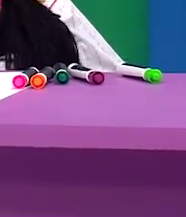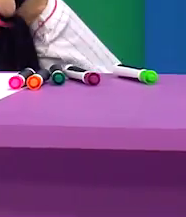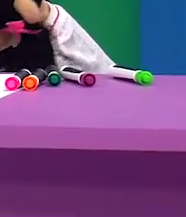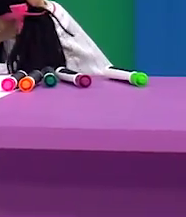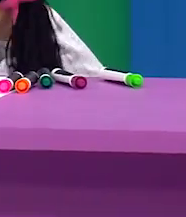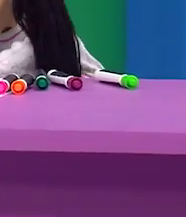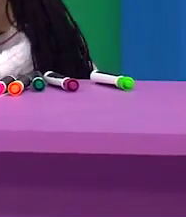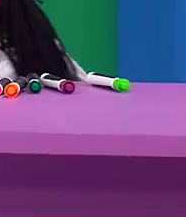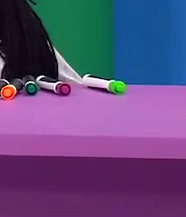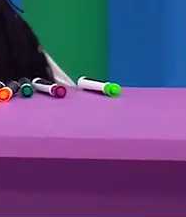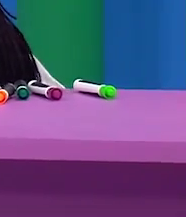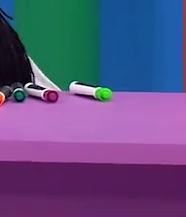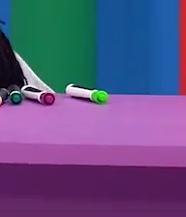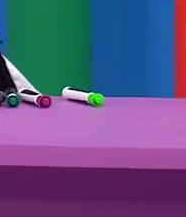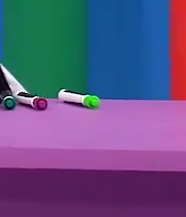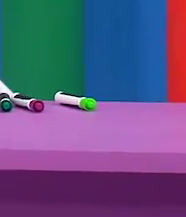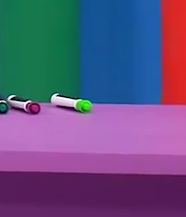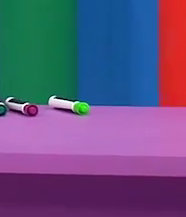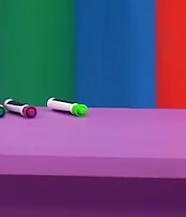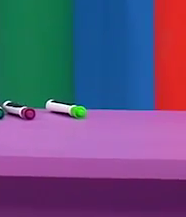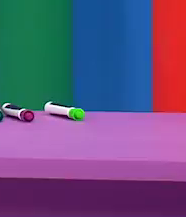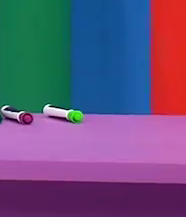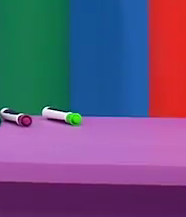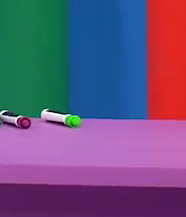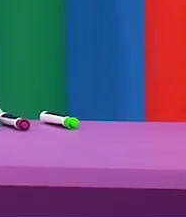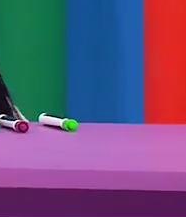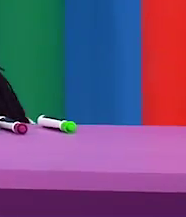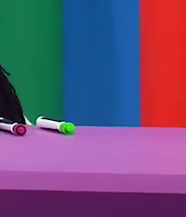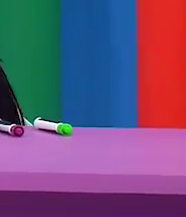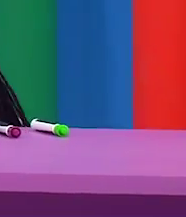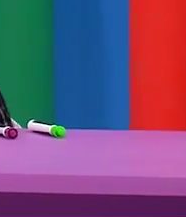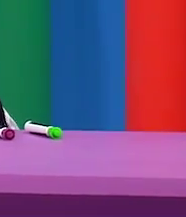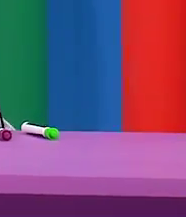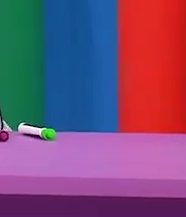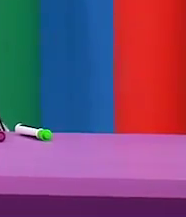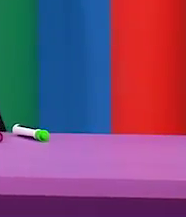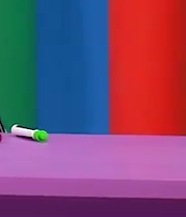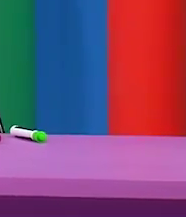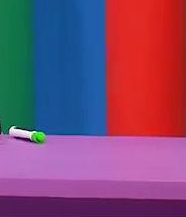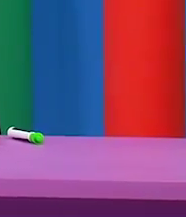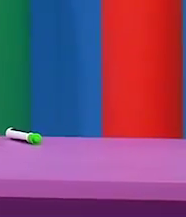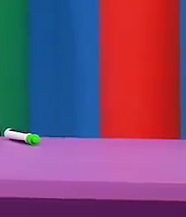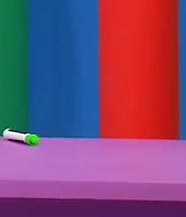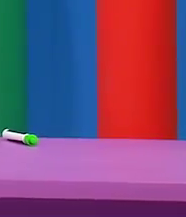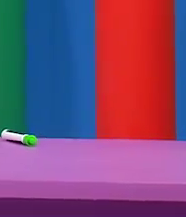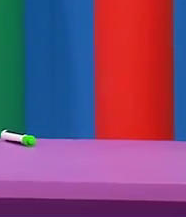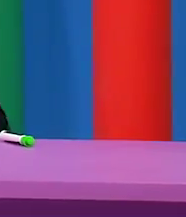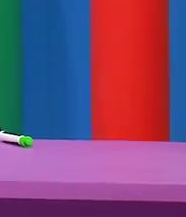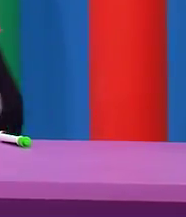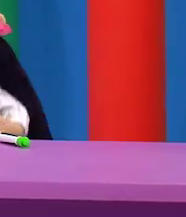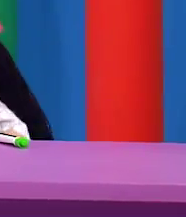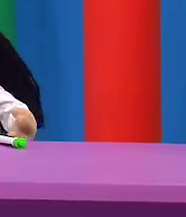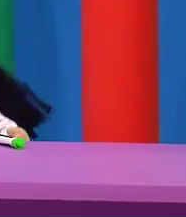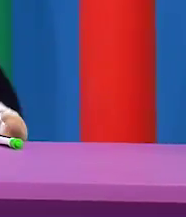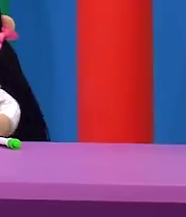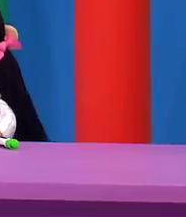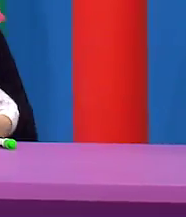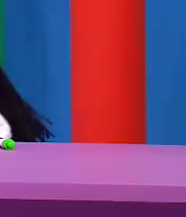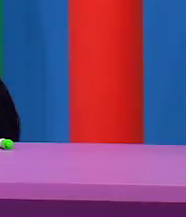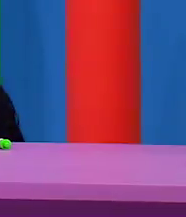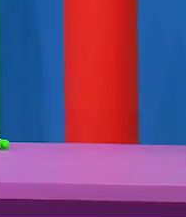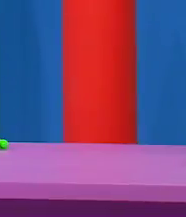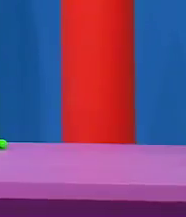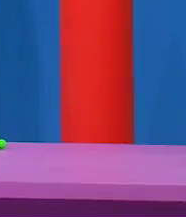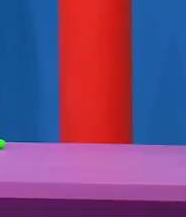universales. Nacemos libres, nacemos